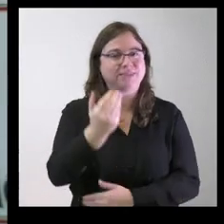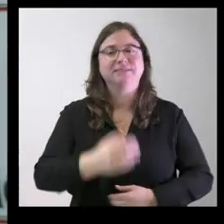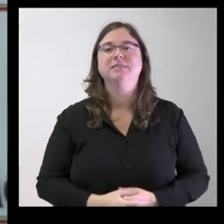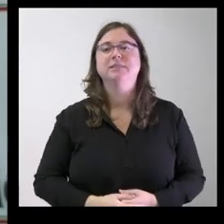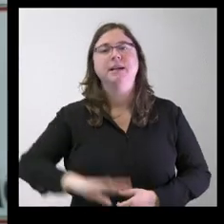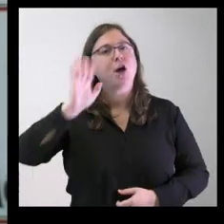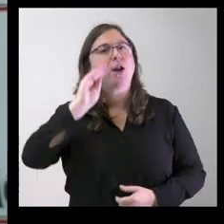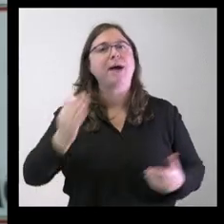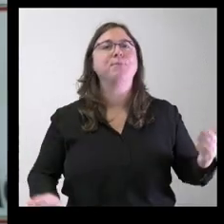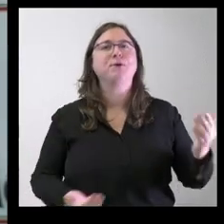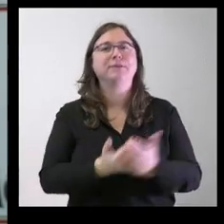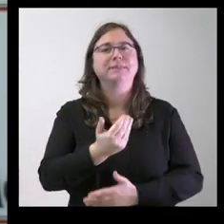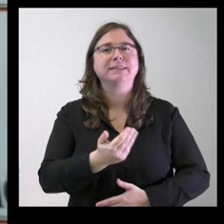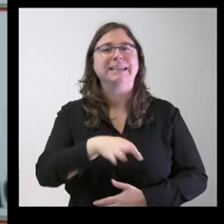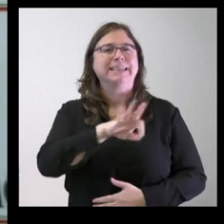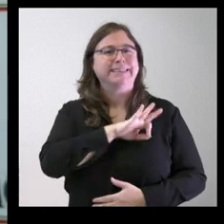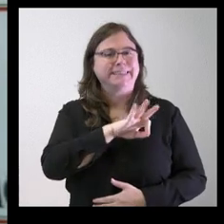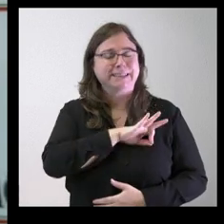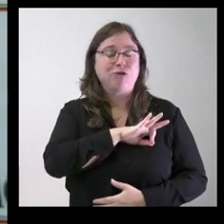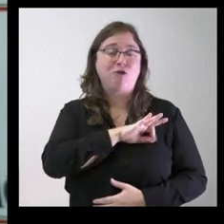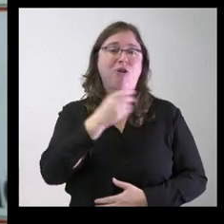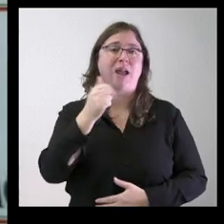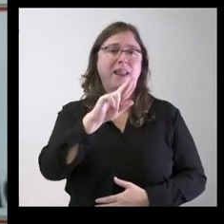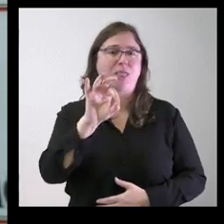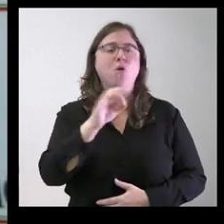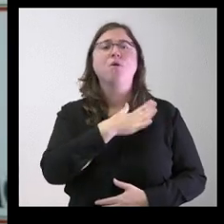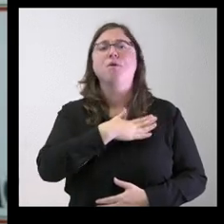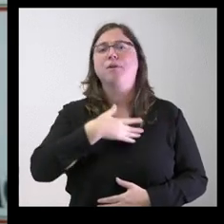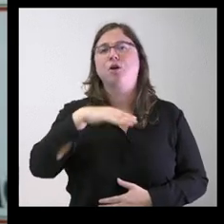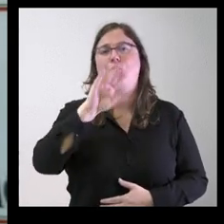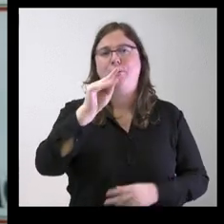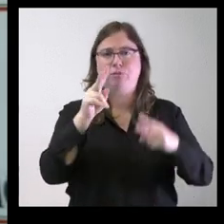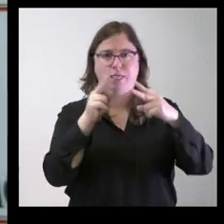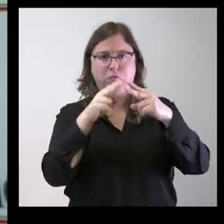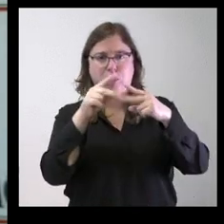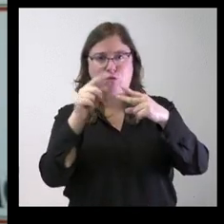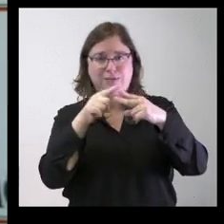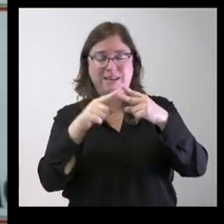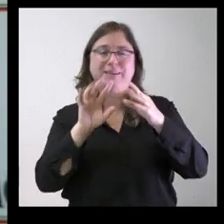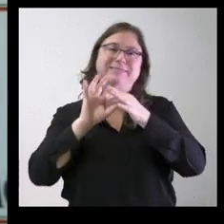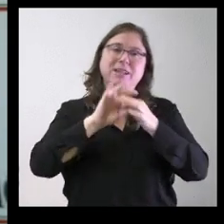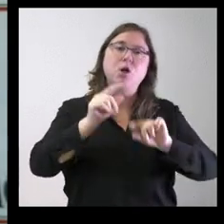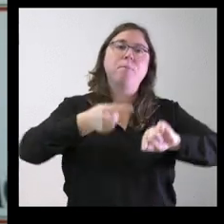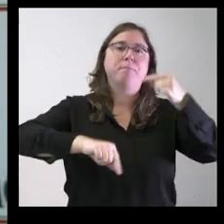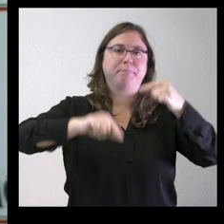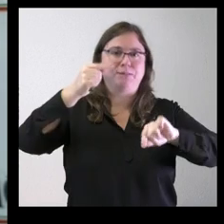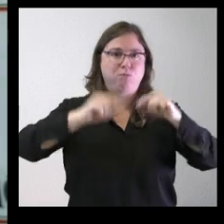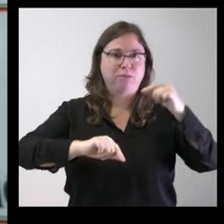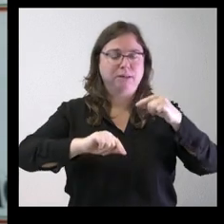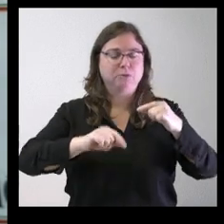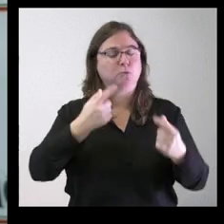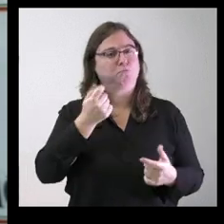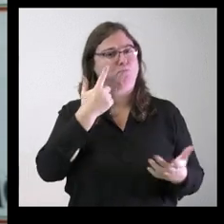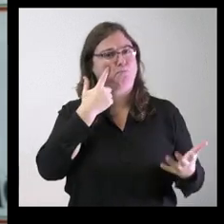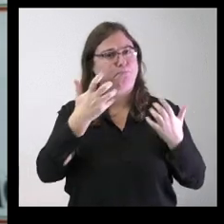hola buenos días señor Carriedo yo quería preguntarle por dos aspectos del presupuesto que nos han llevado la atención